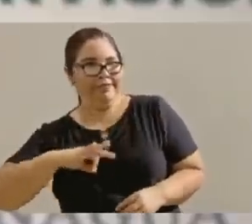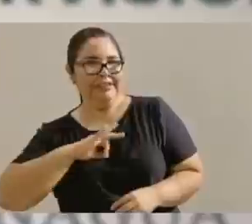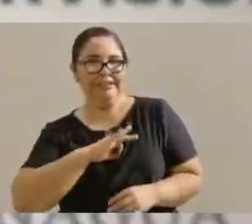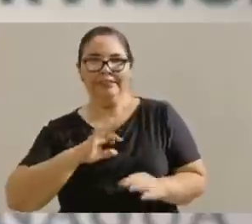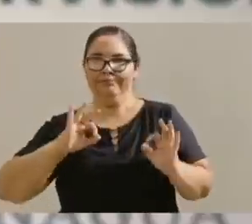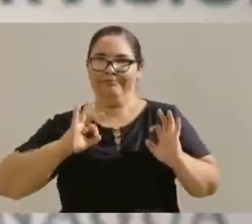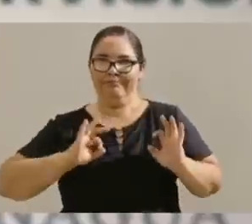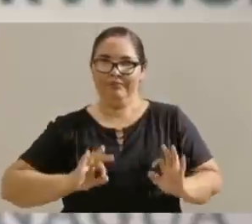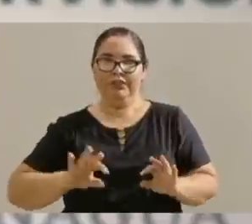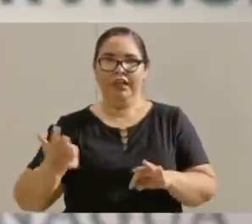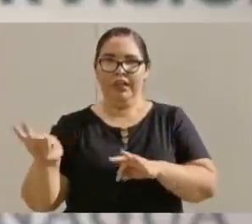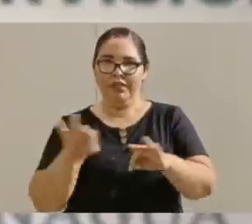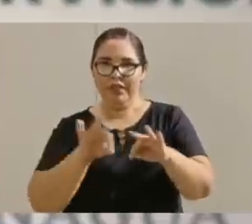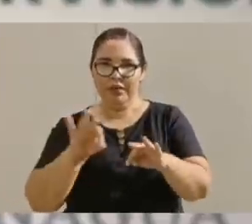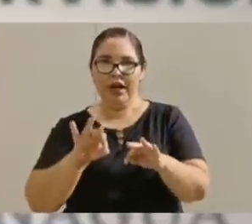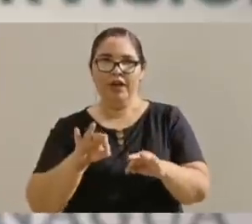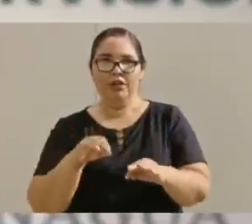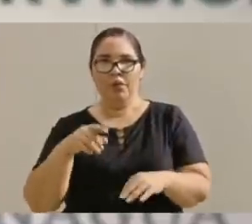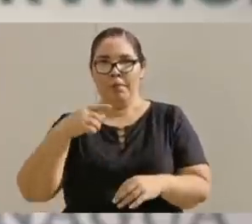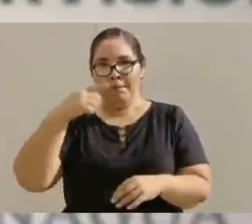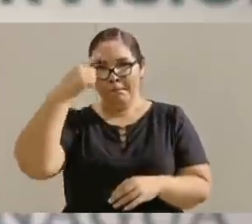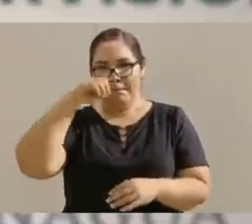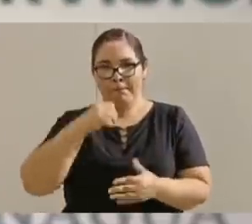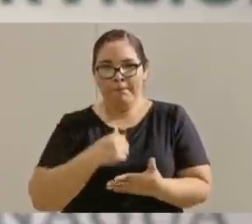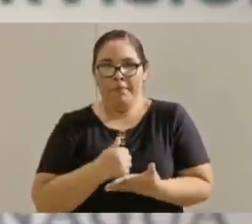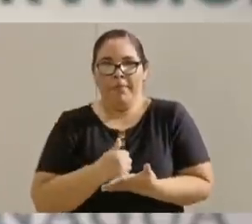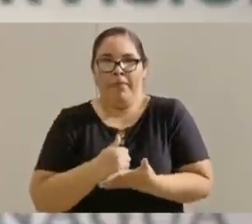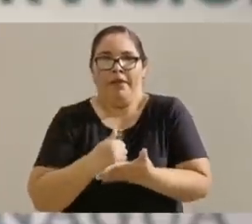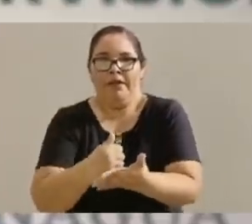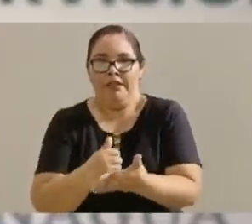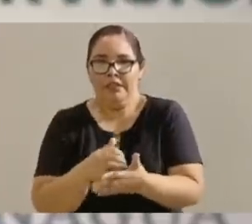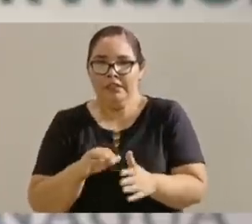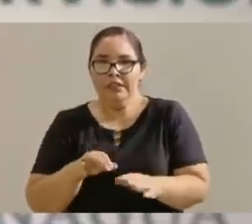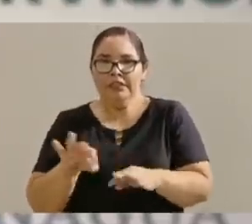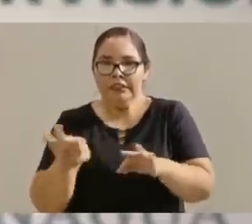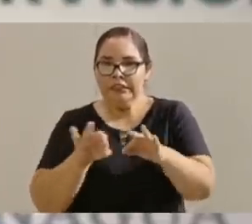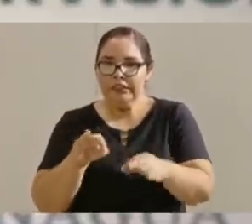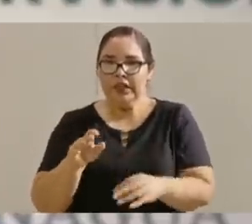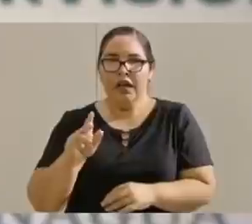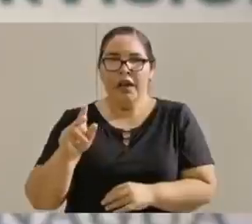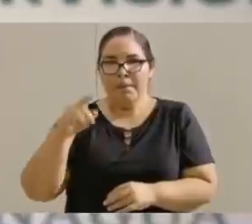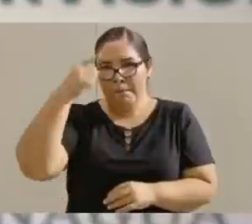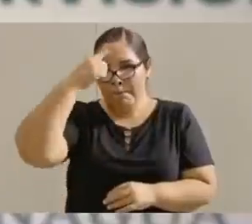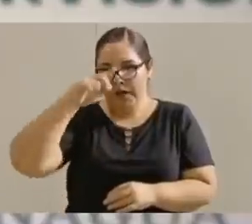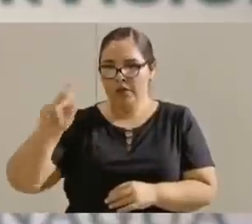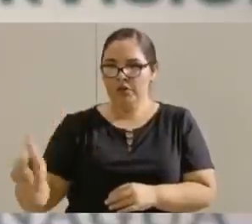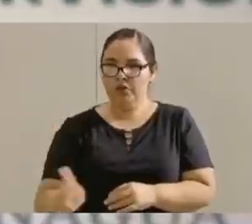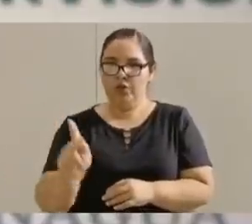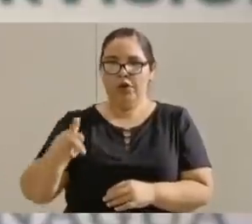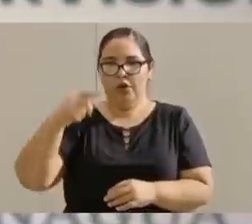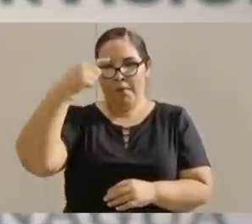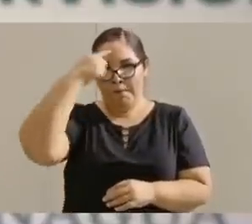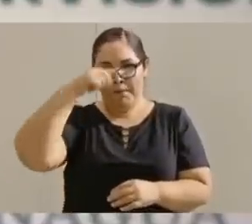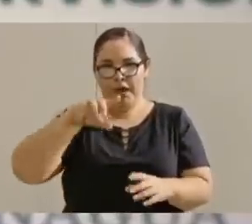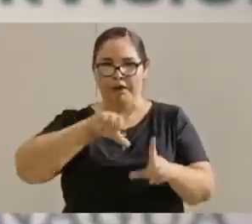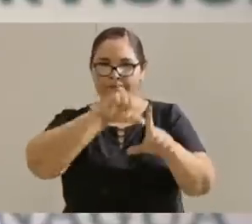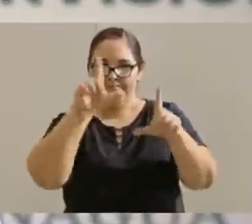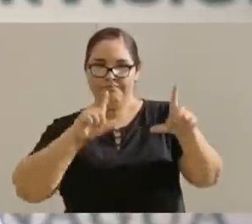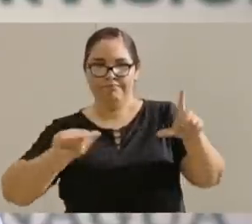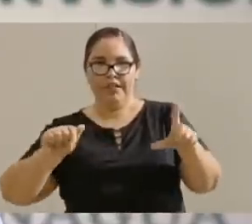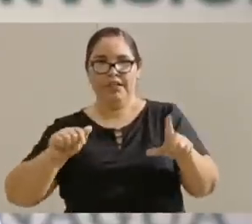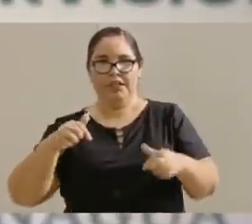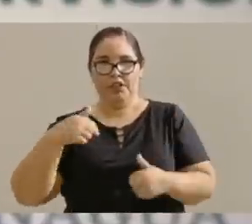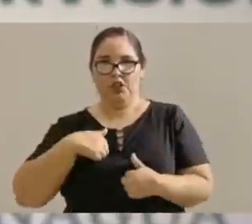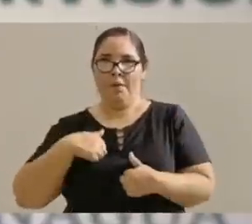estar sirviendo a nuestro pueblo y a nuestro país. Venir acá, a